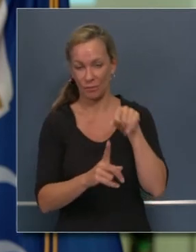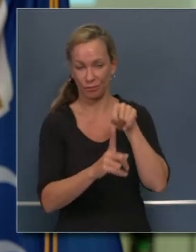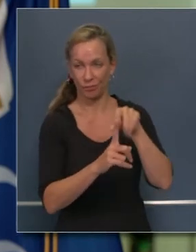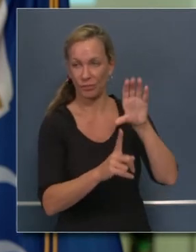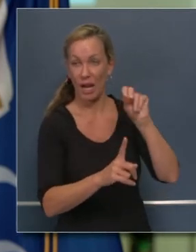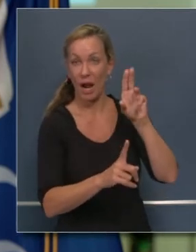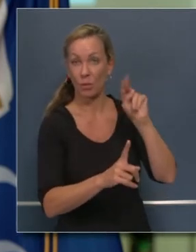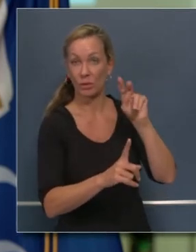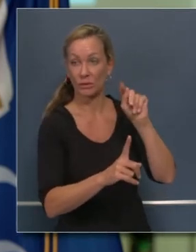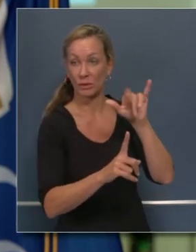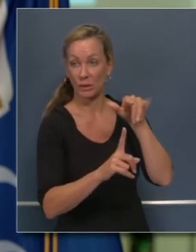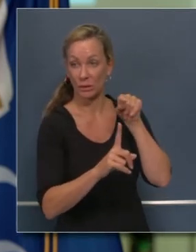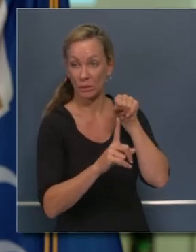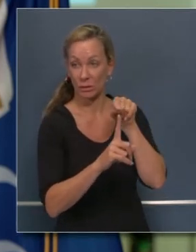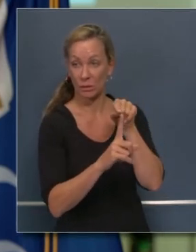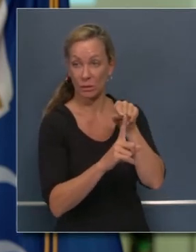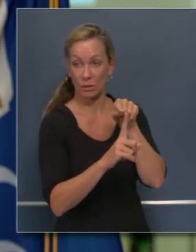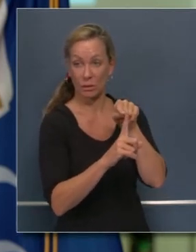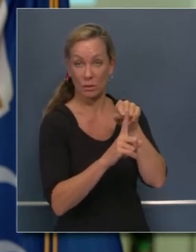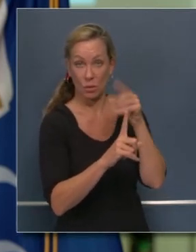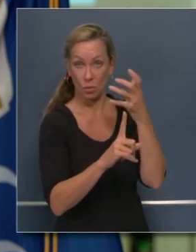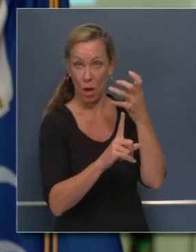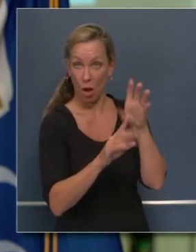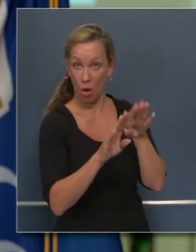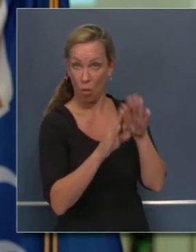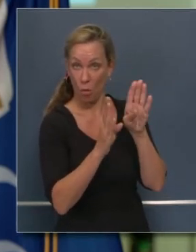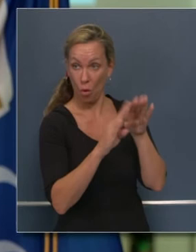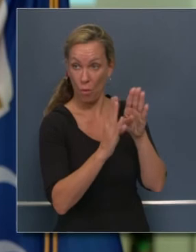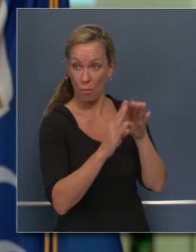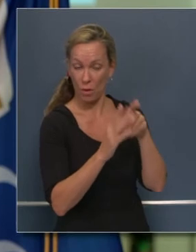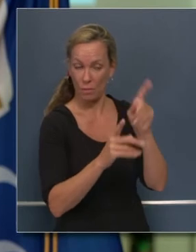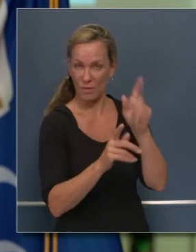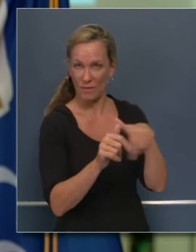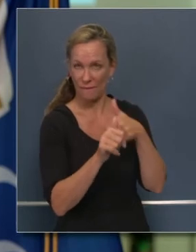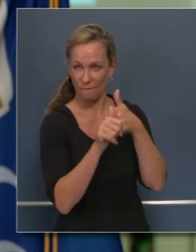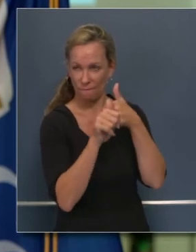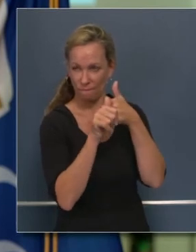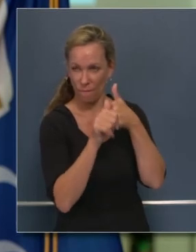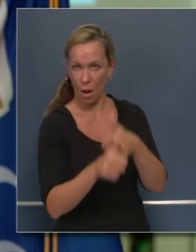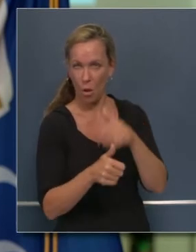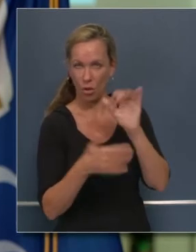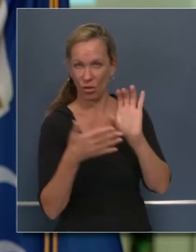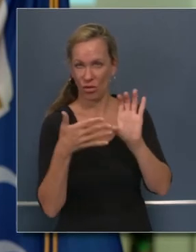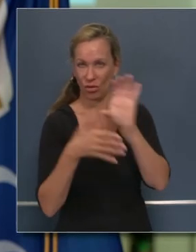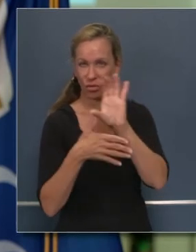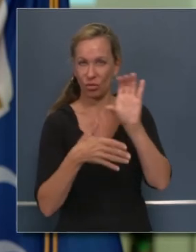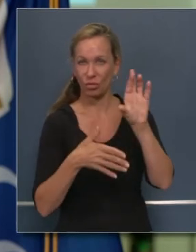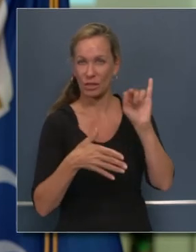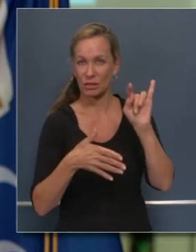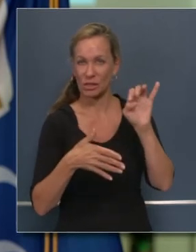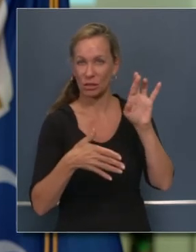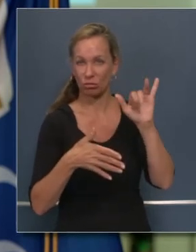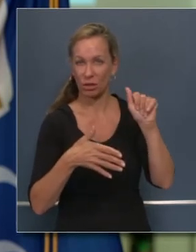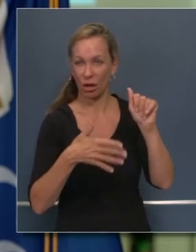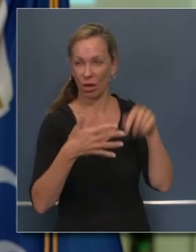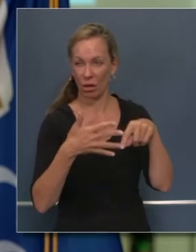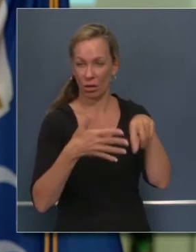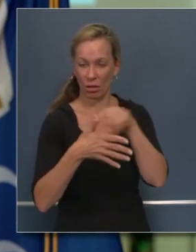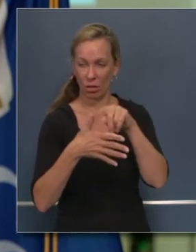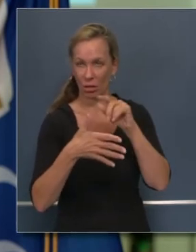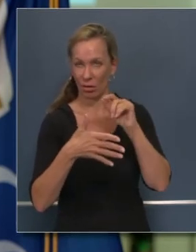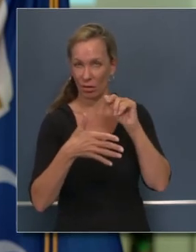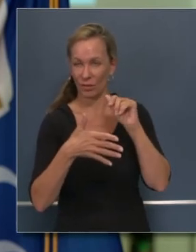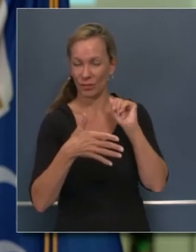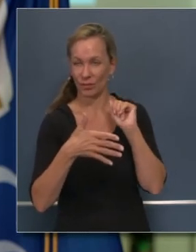escuelas, pero de la reapertura de cualquier sector de la economía. Así que no hay ningún retraso en ese sentido para estos condados de ahora en adelante. Pero sí,